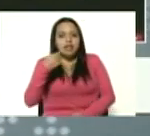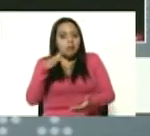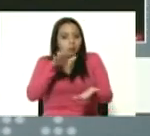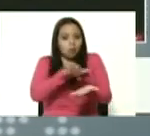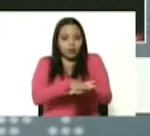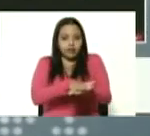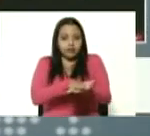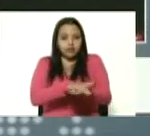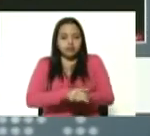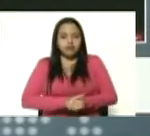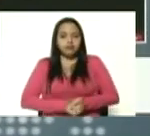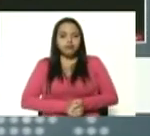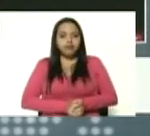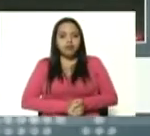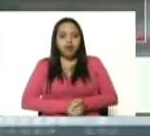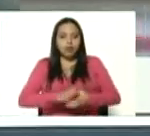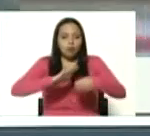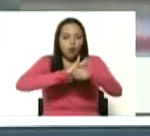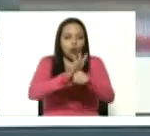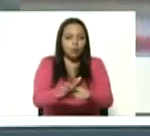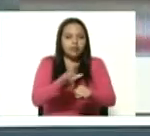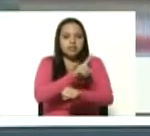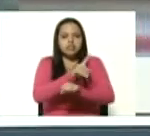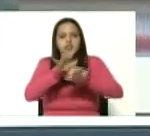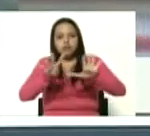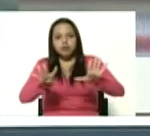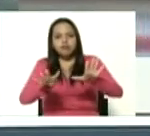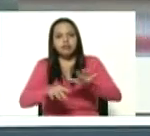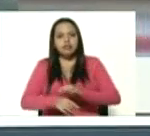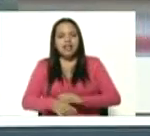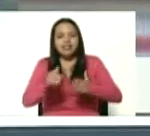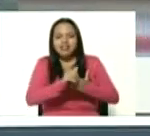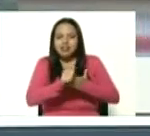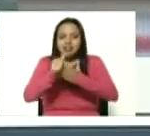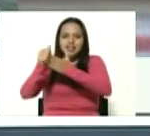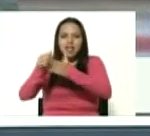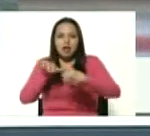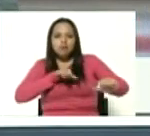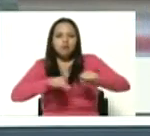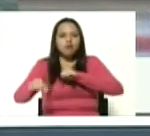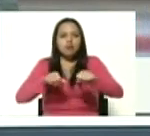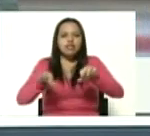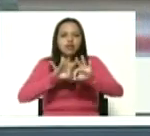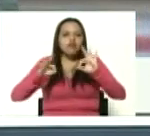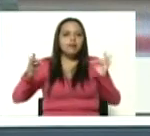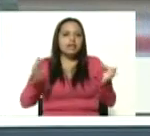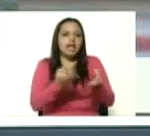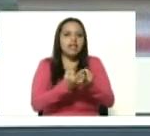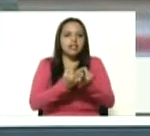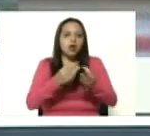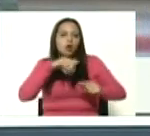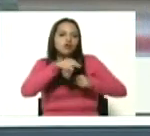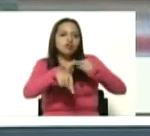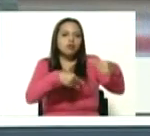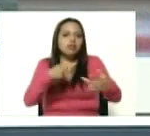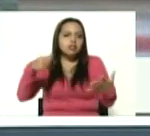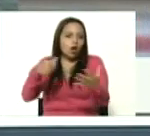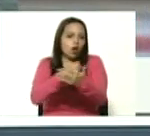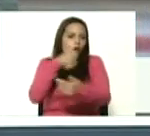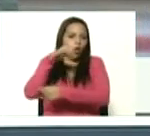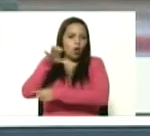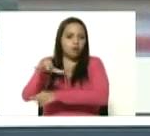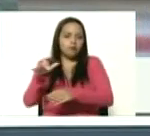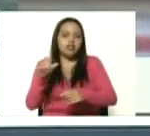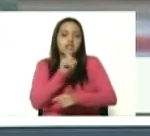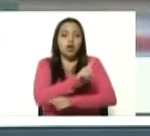por covid 19 del líder del movimiento de familiares y víctimas del golpe de estado